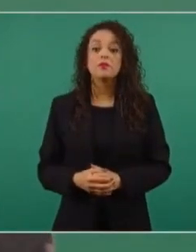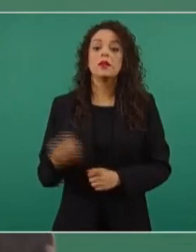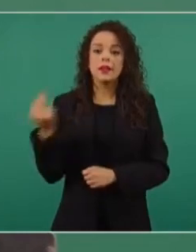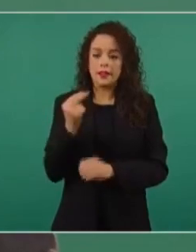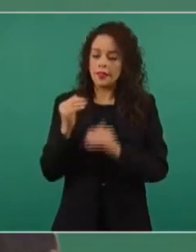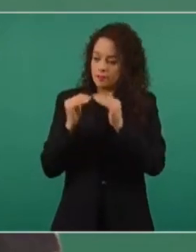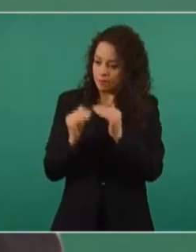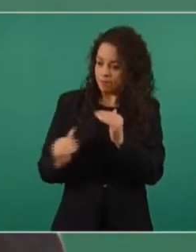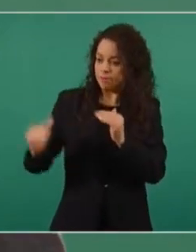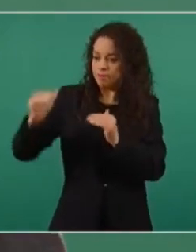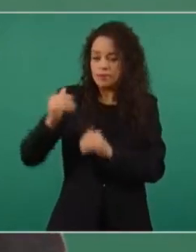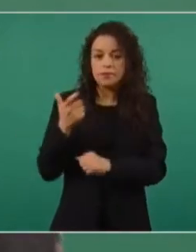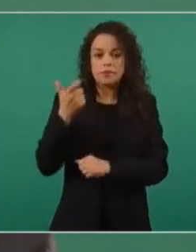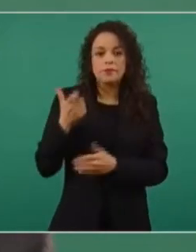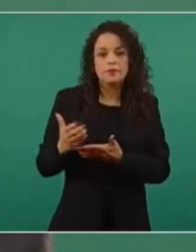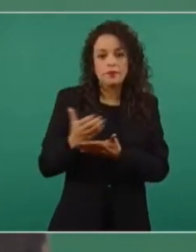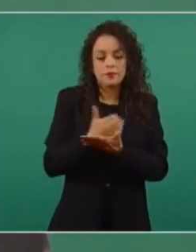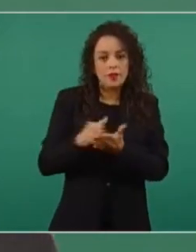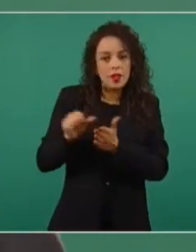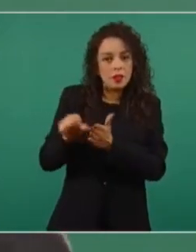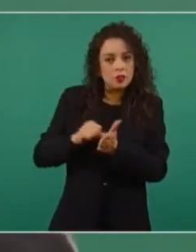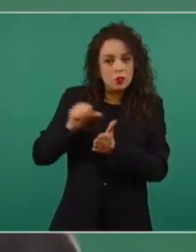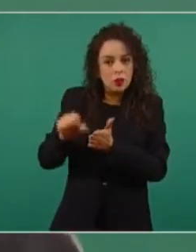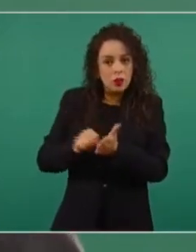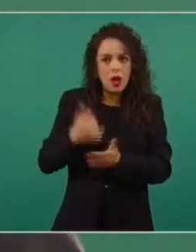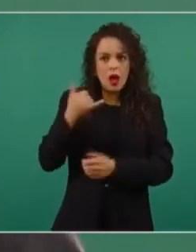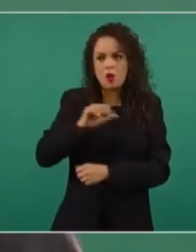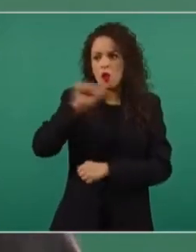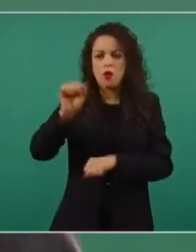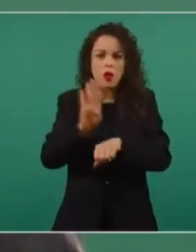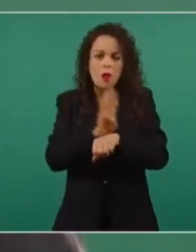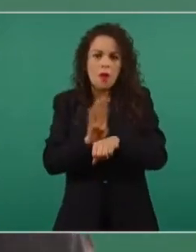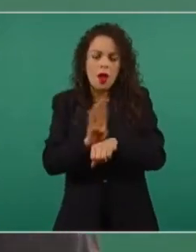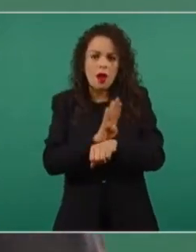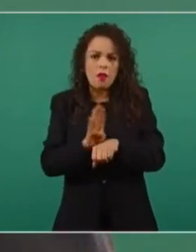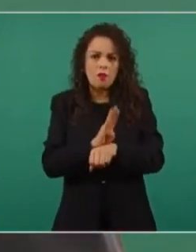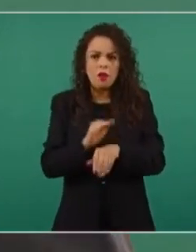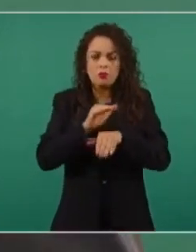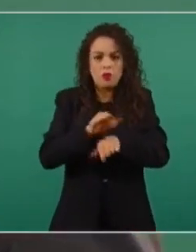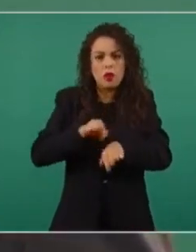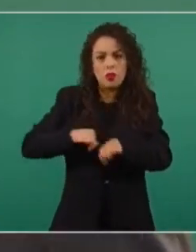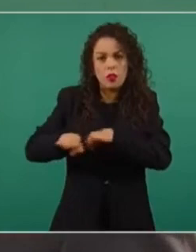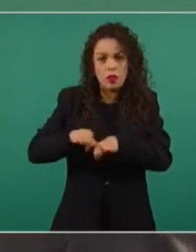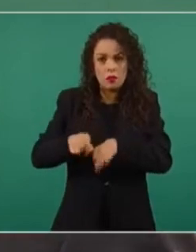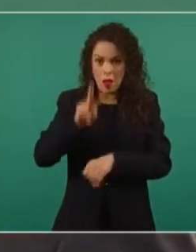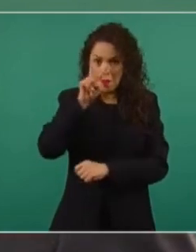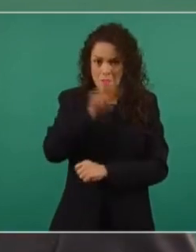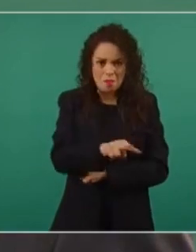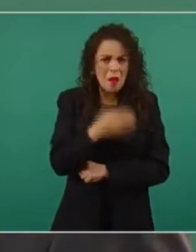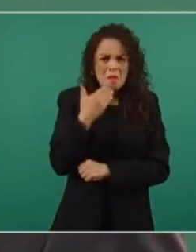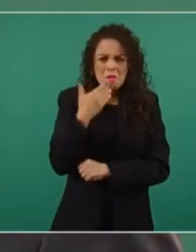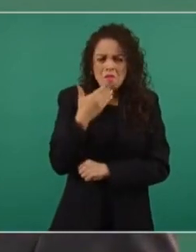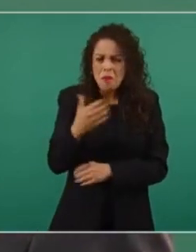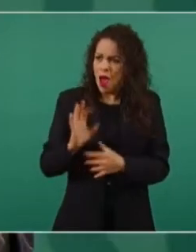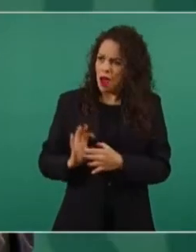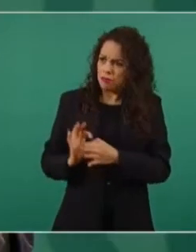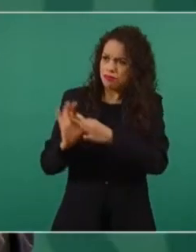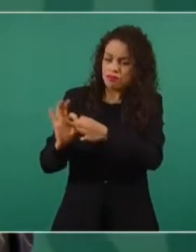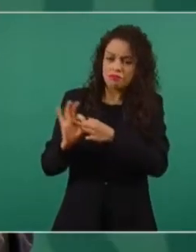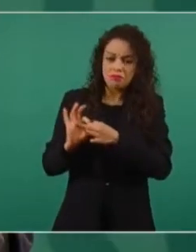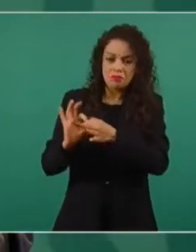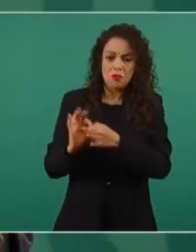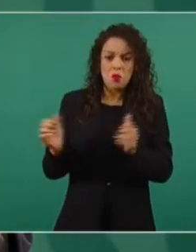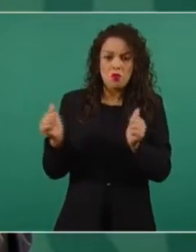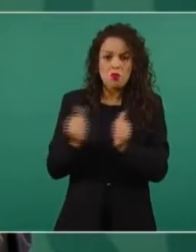y otras prestaciones. Llevamos muy buena relación con el sector